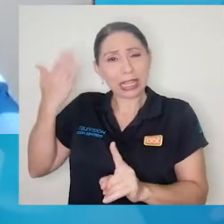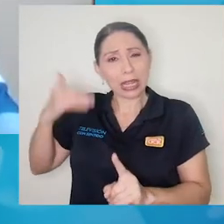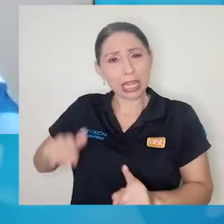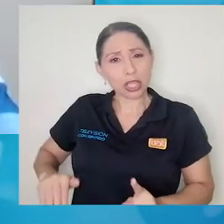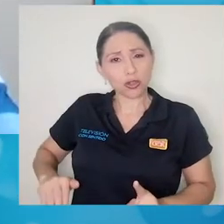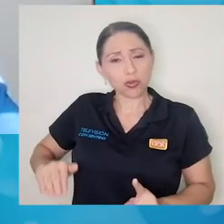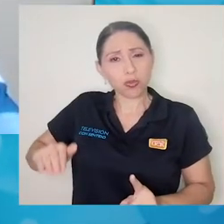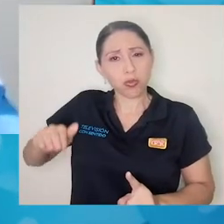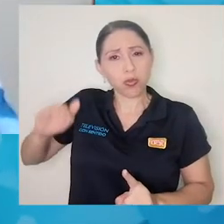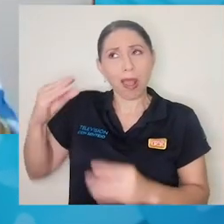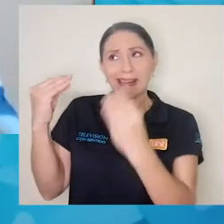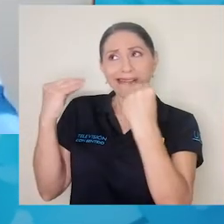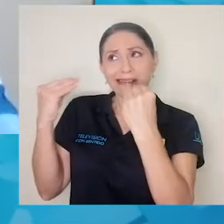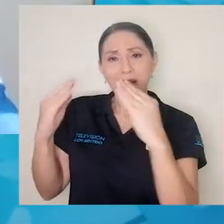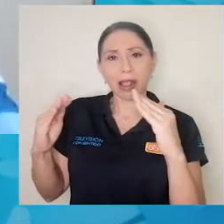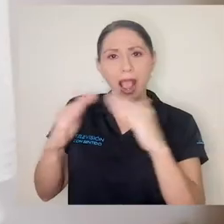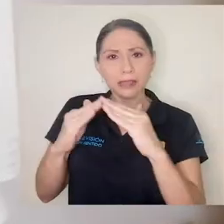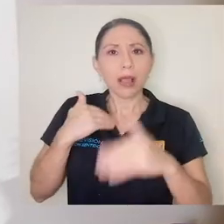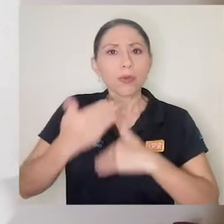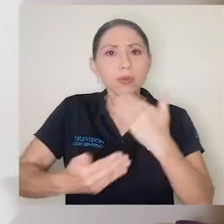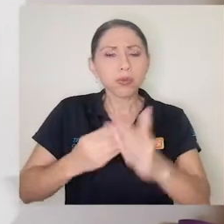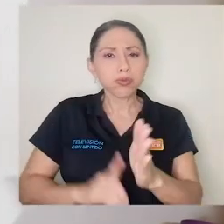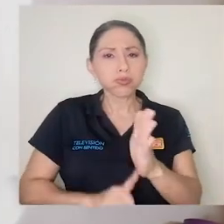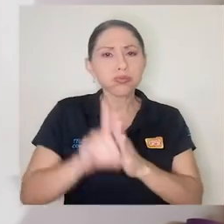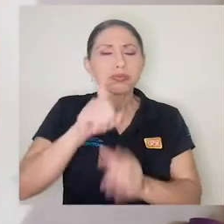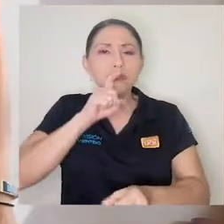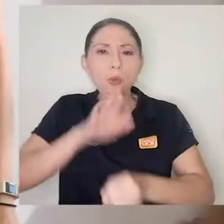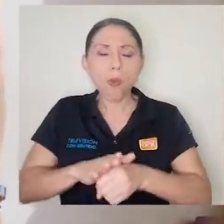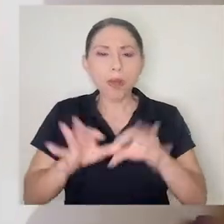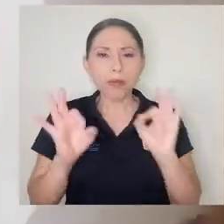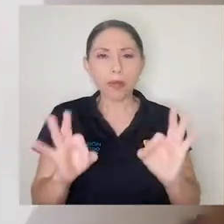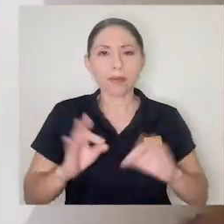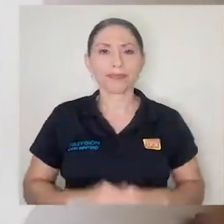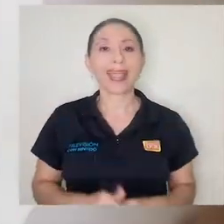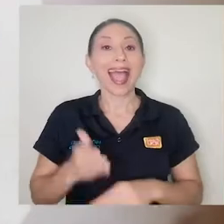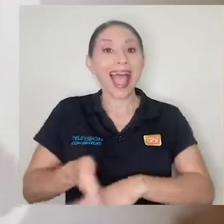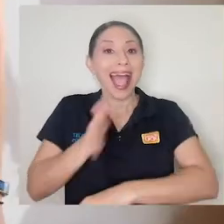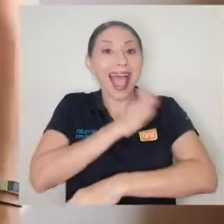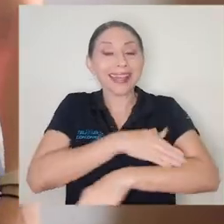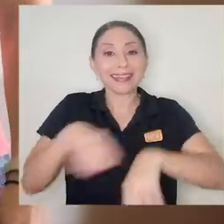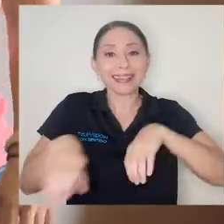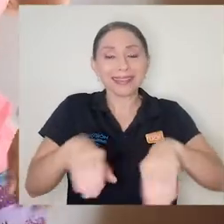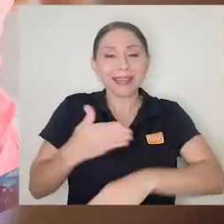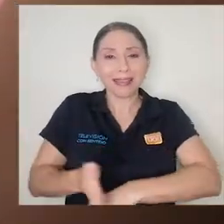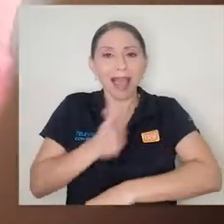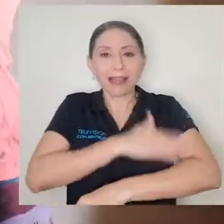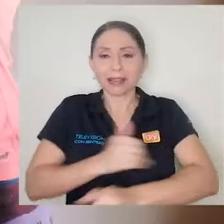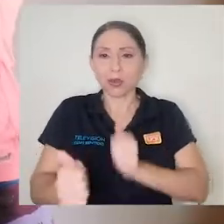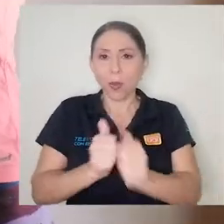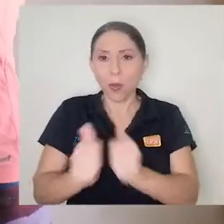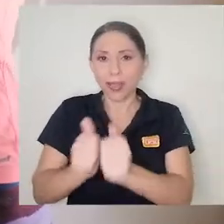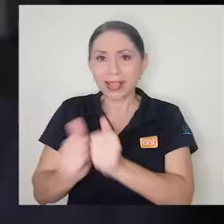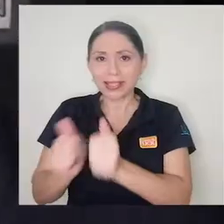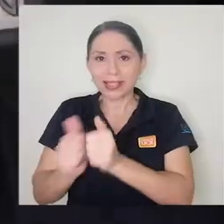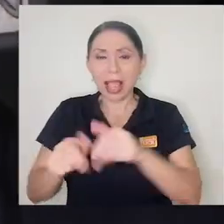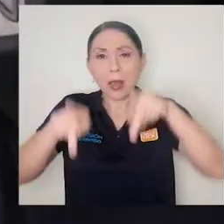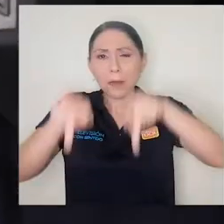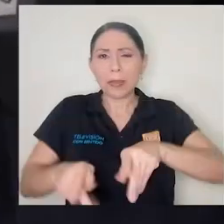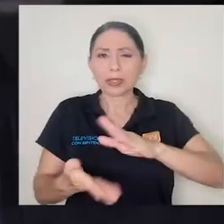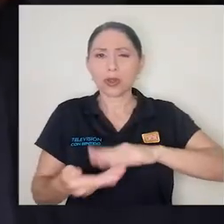comentan en nuestra casa pues se vayan desarrollando y de verdad se cumplan. Antes de cada actividad o competencia deportiva,